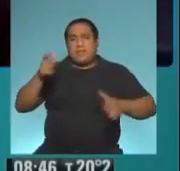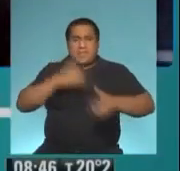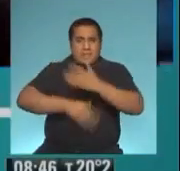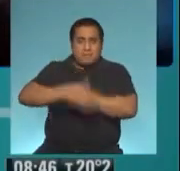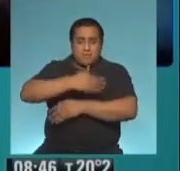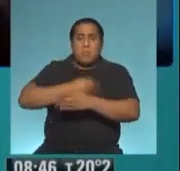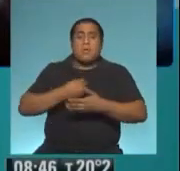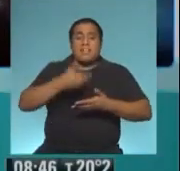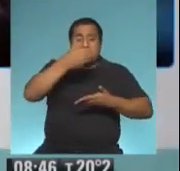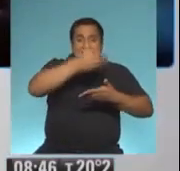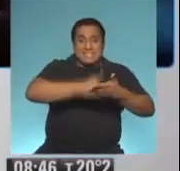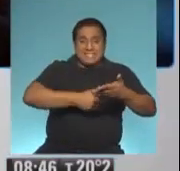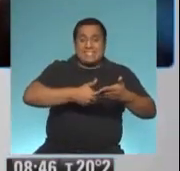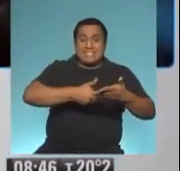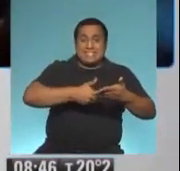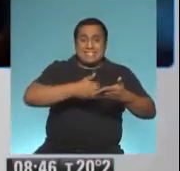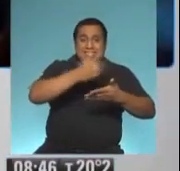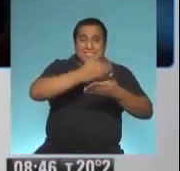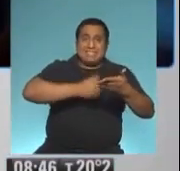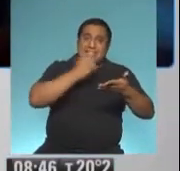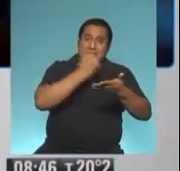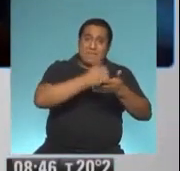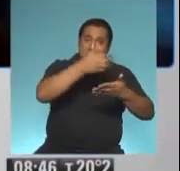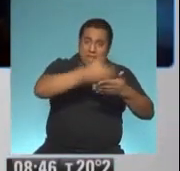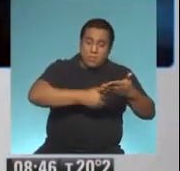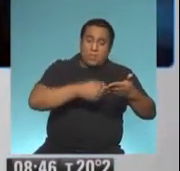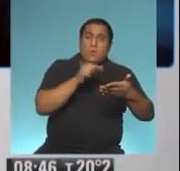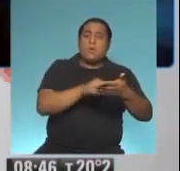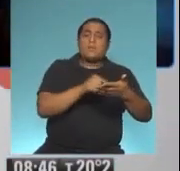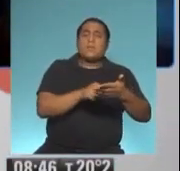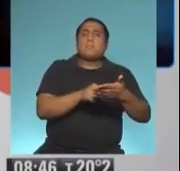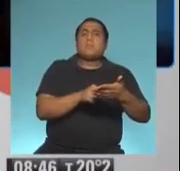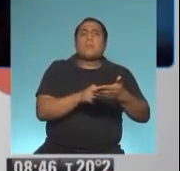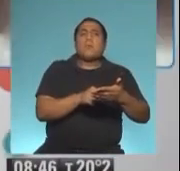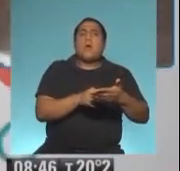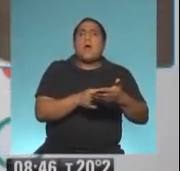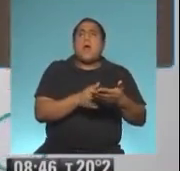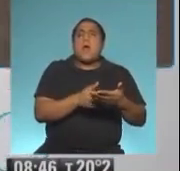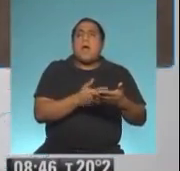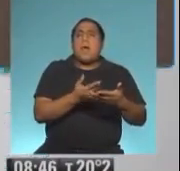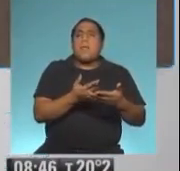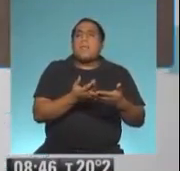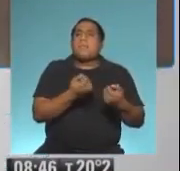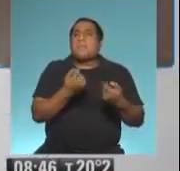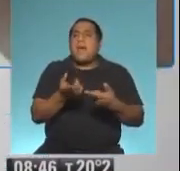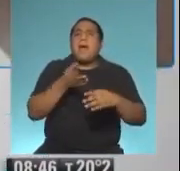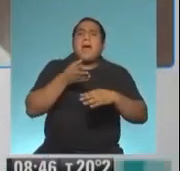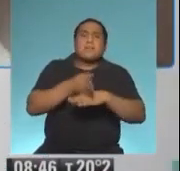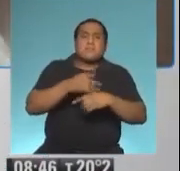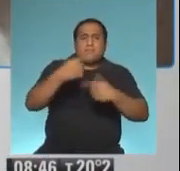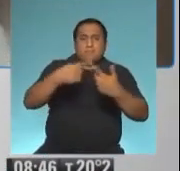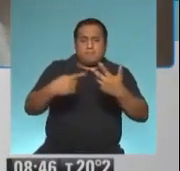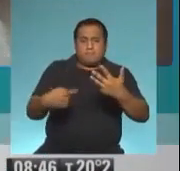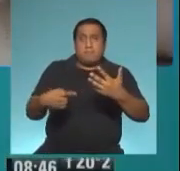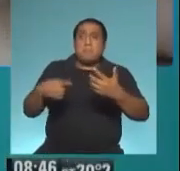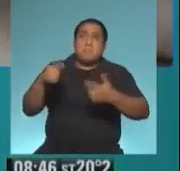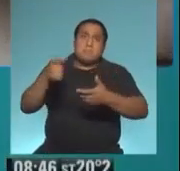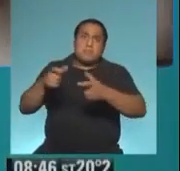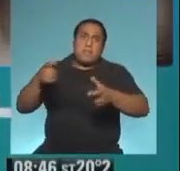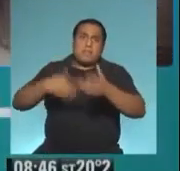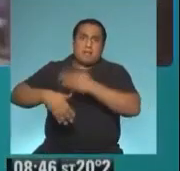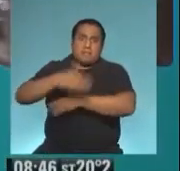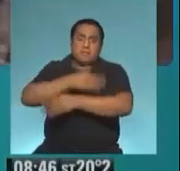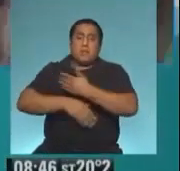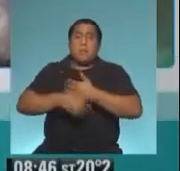el certificado es una herramienta que da acceso a muchas prestaciones, a muchos derechos de las personas con discapacidad y que se